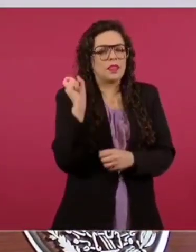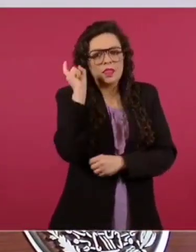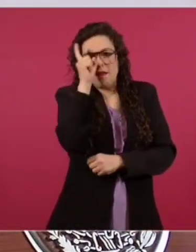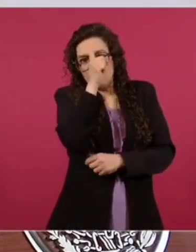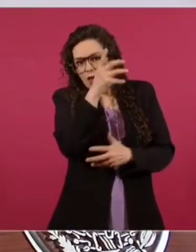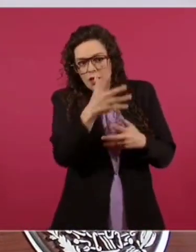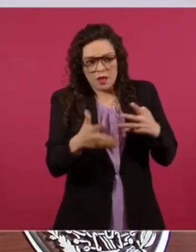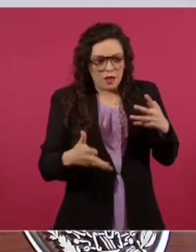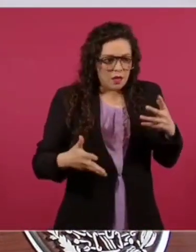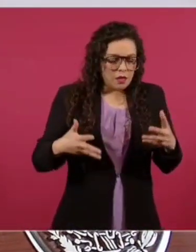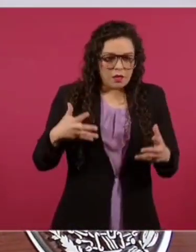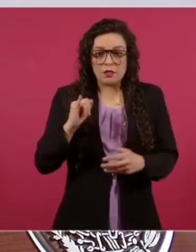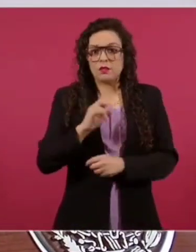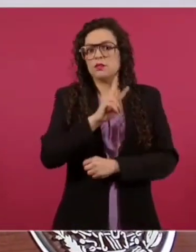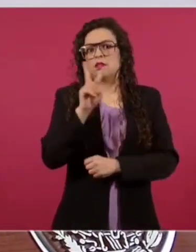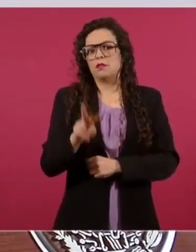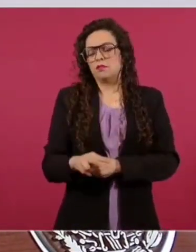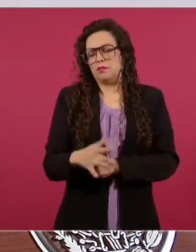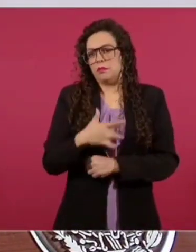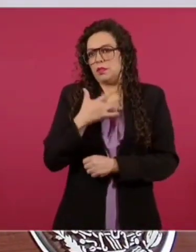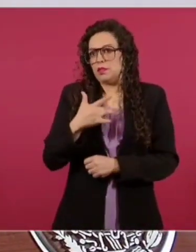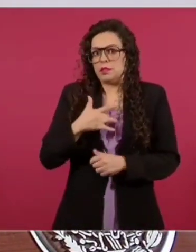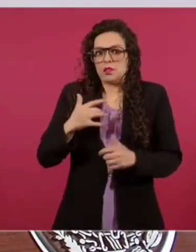impactante, desde luego injusto.